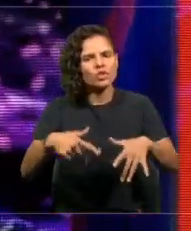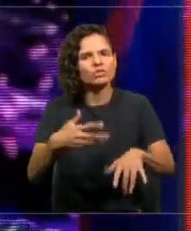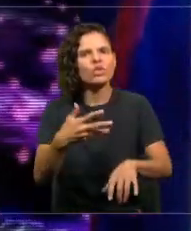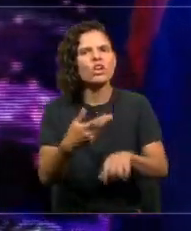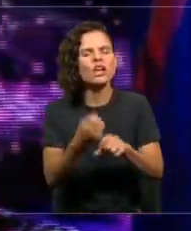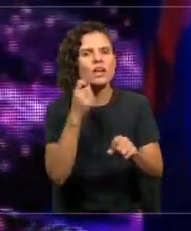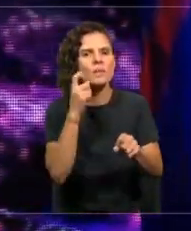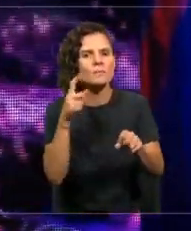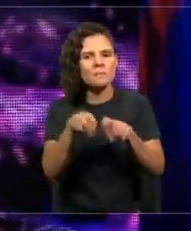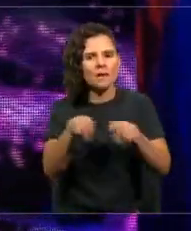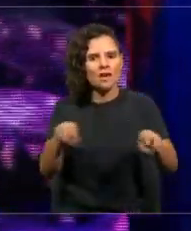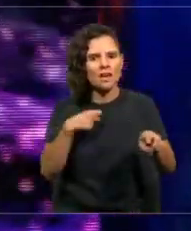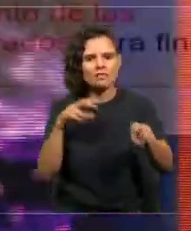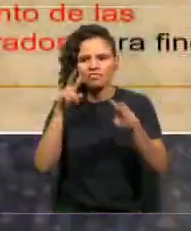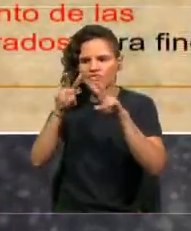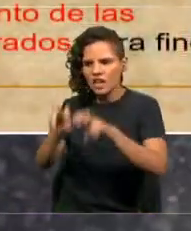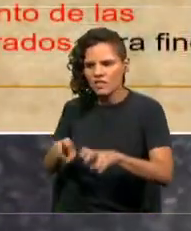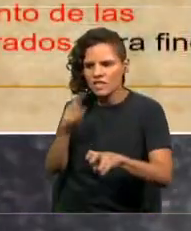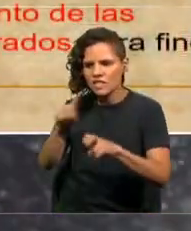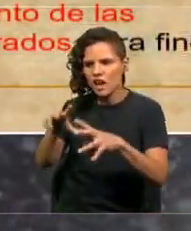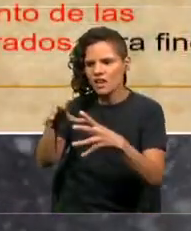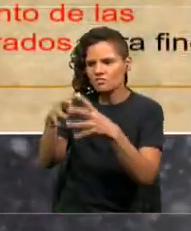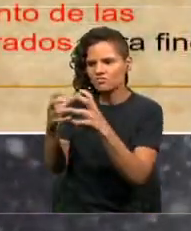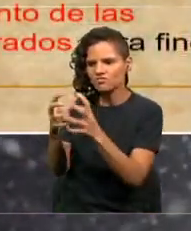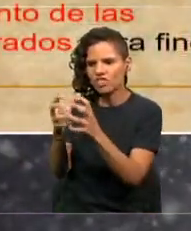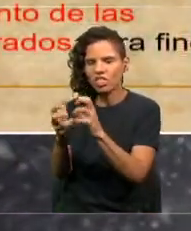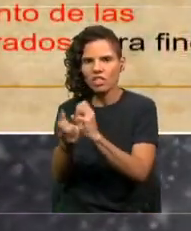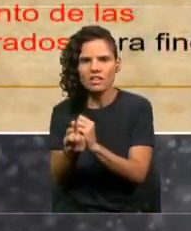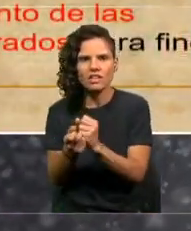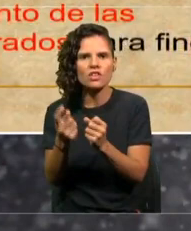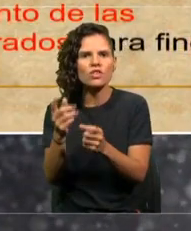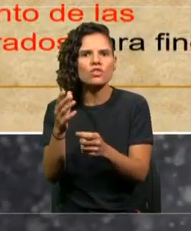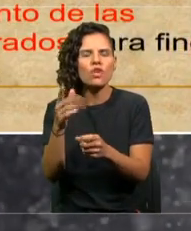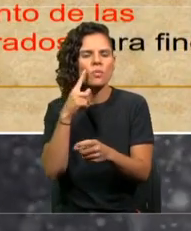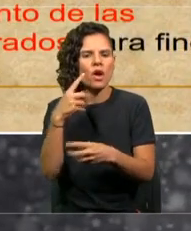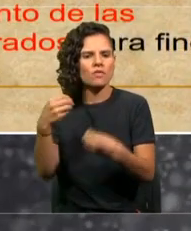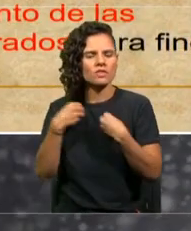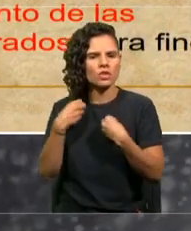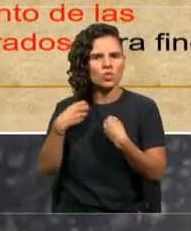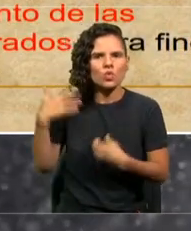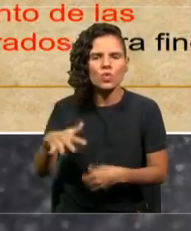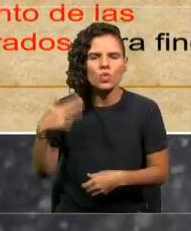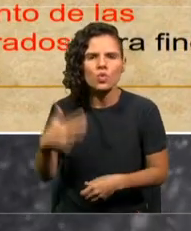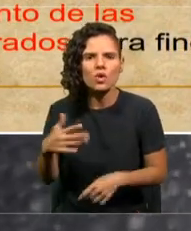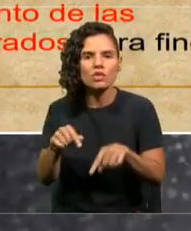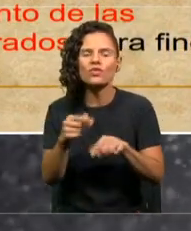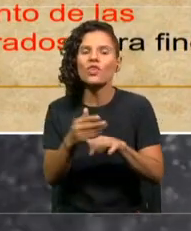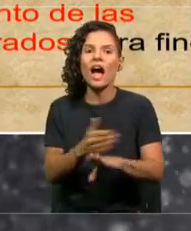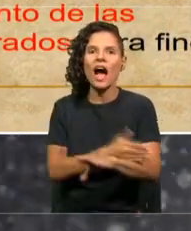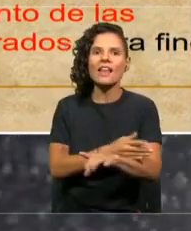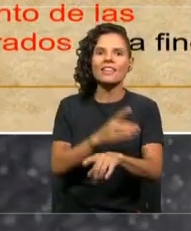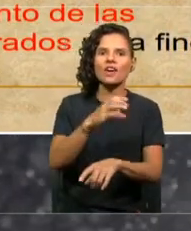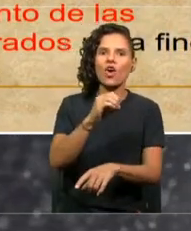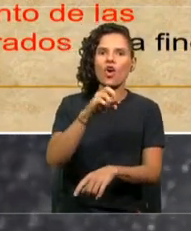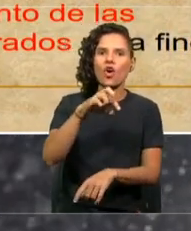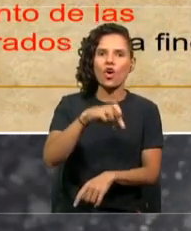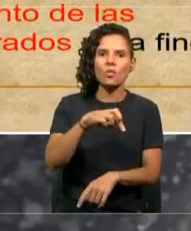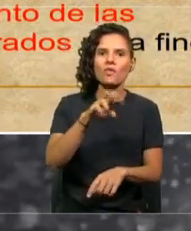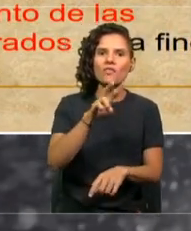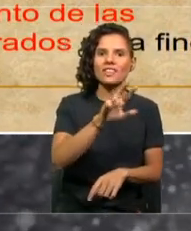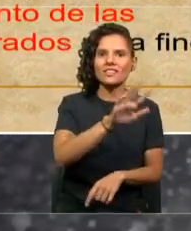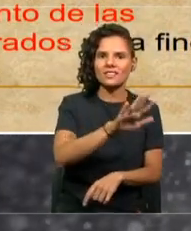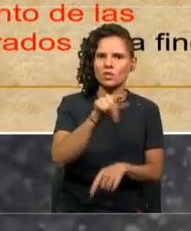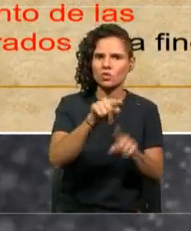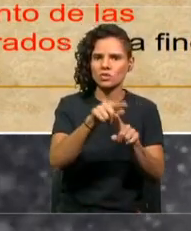cambio climático a nivel internacional nos pone en una voz de alerta. Esto fue antes de la COP25, que como